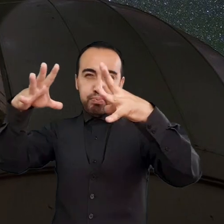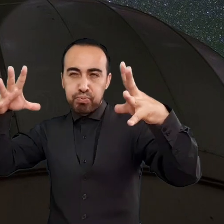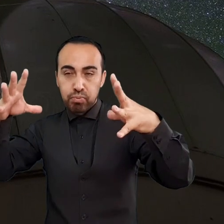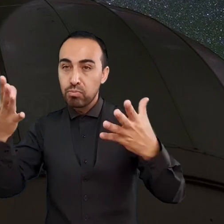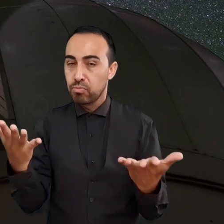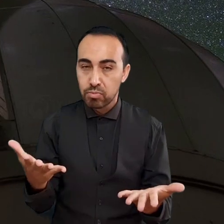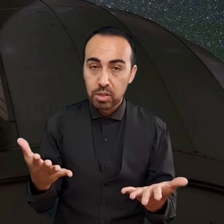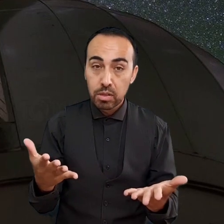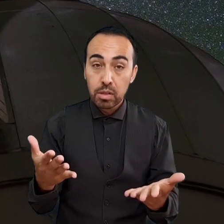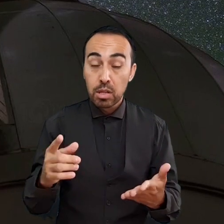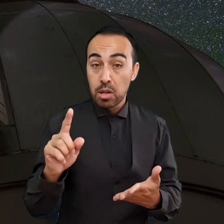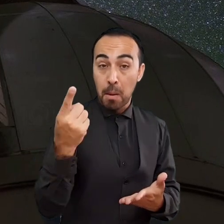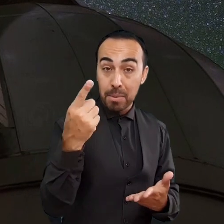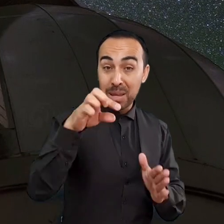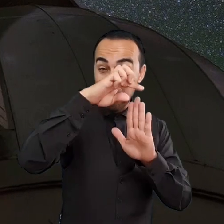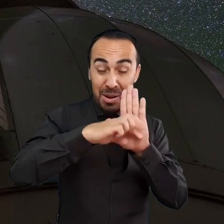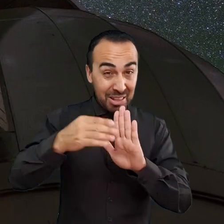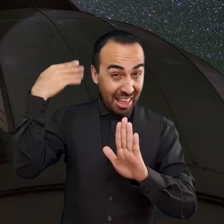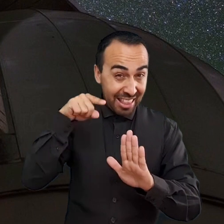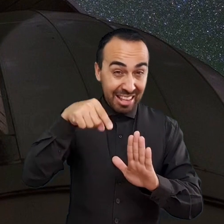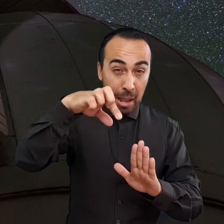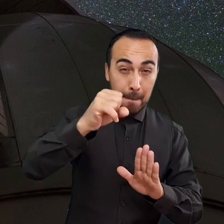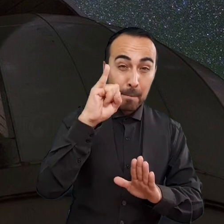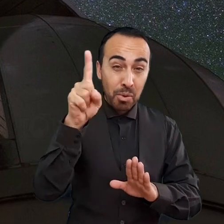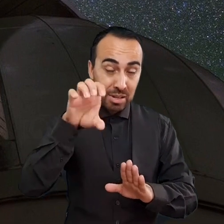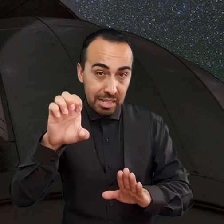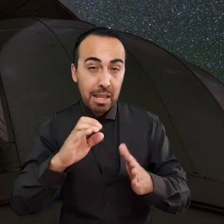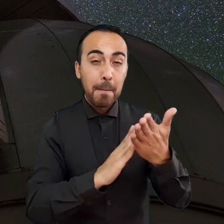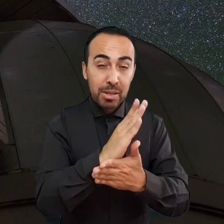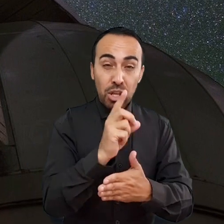Mark Phillips alternando como observadores en el telescopio SWOP.